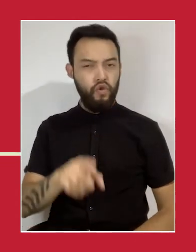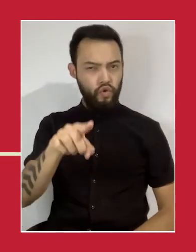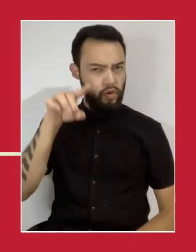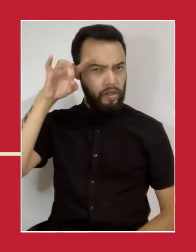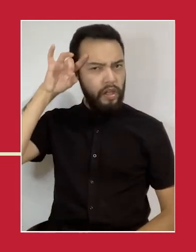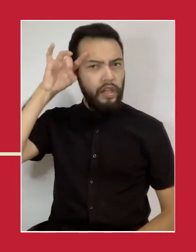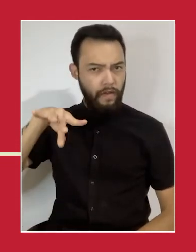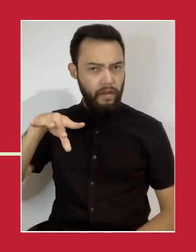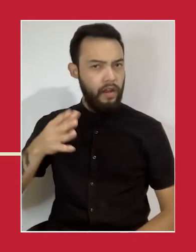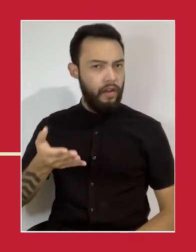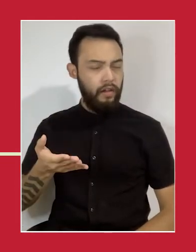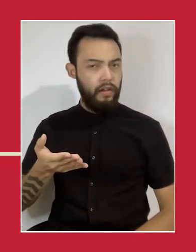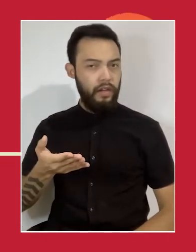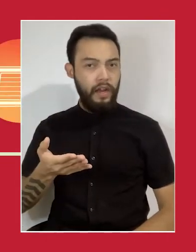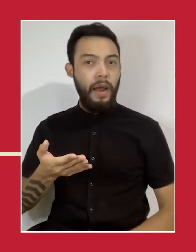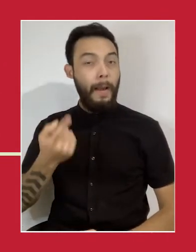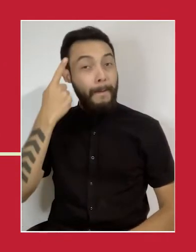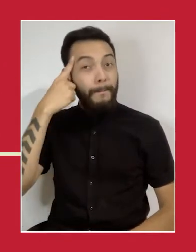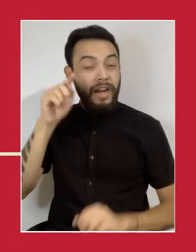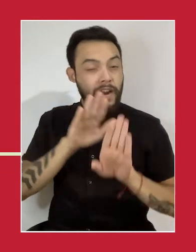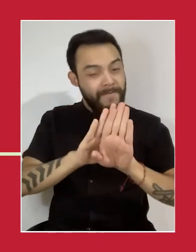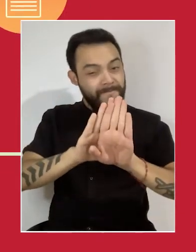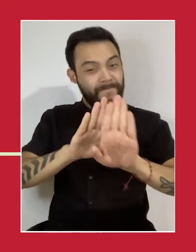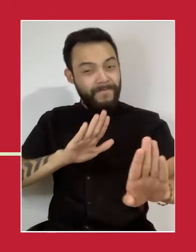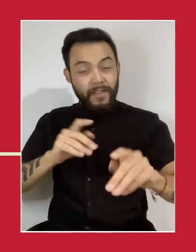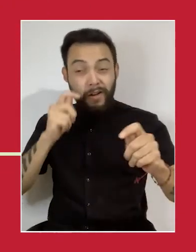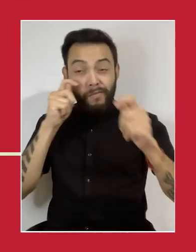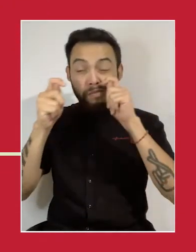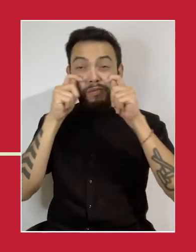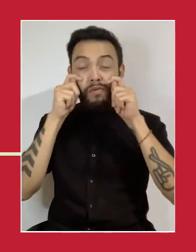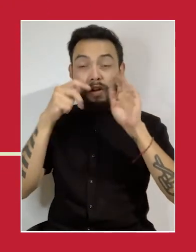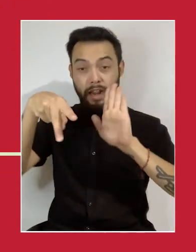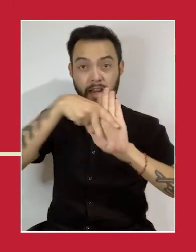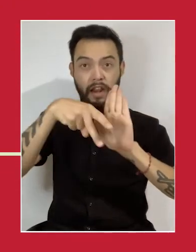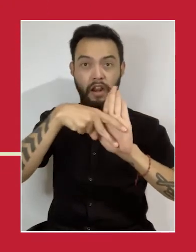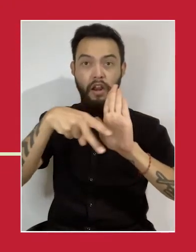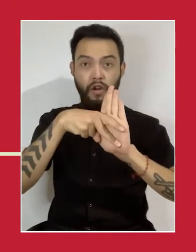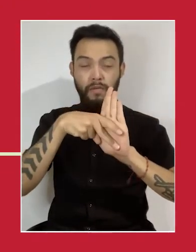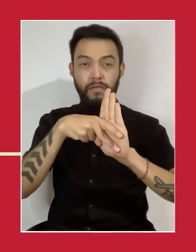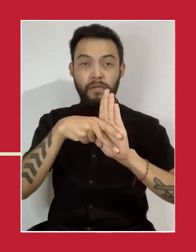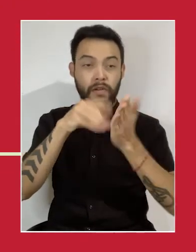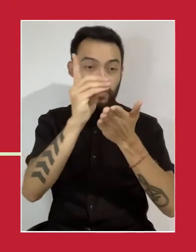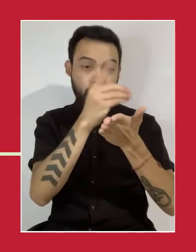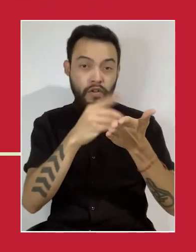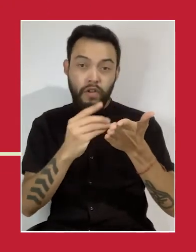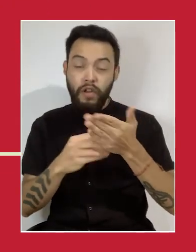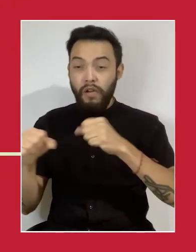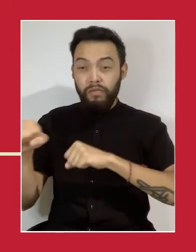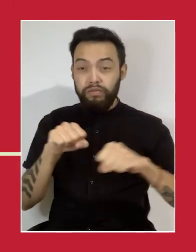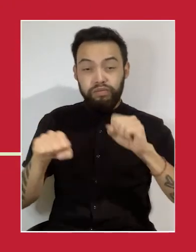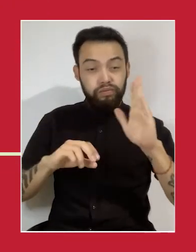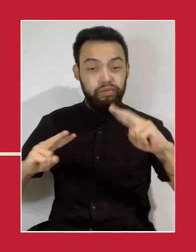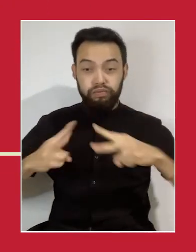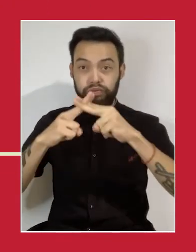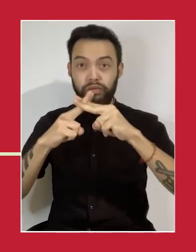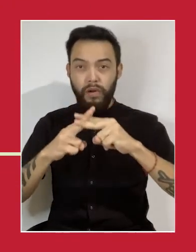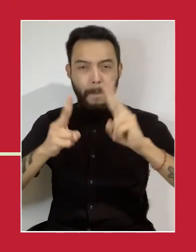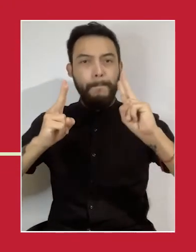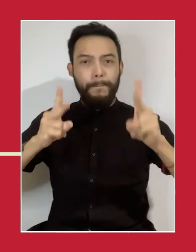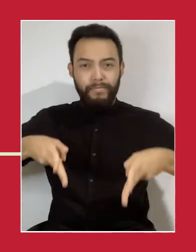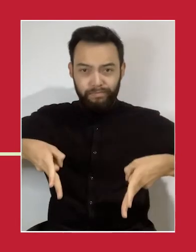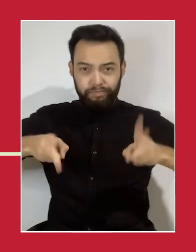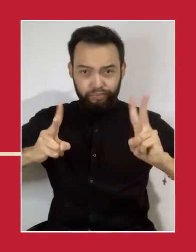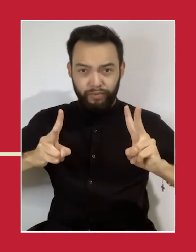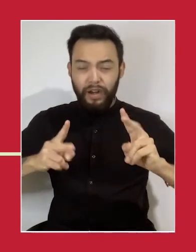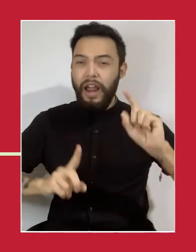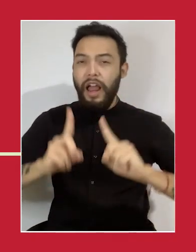¿Sabías que, para evitar daños, la norma de diseño sísmico en Chile exige el uso de algunos elementos dependiendo